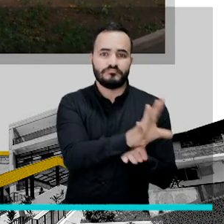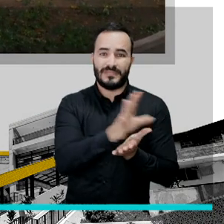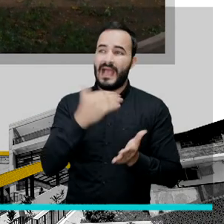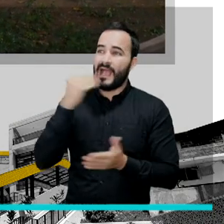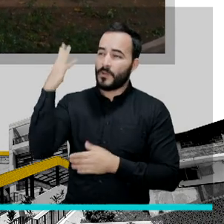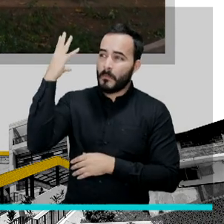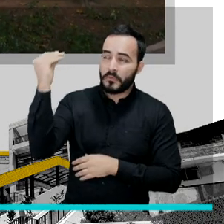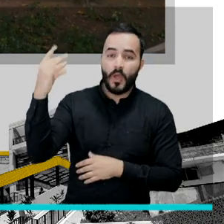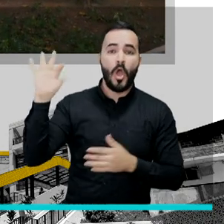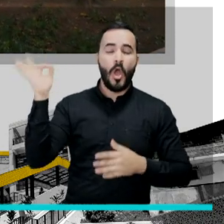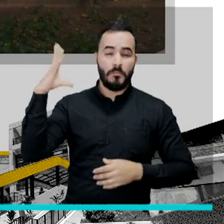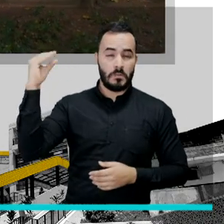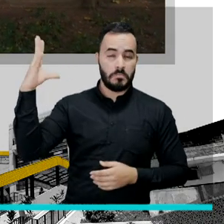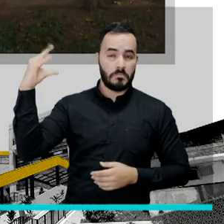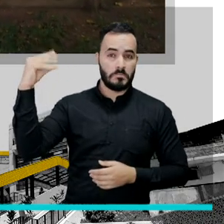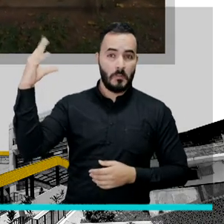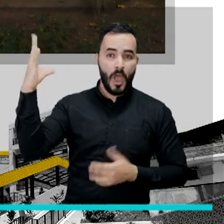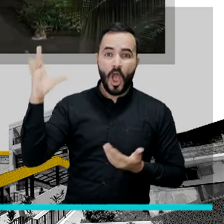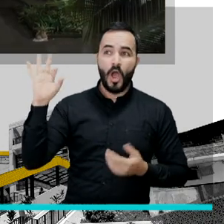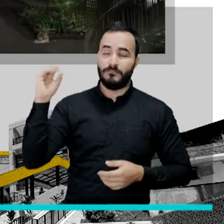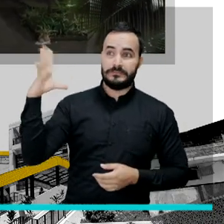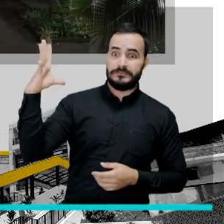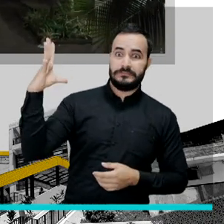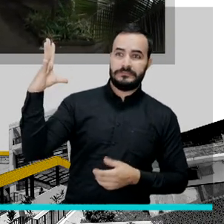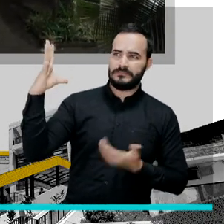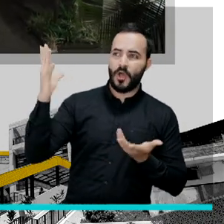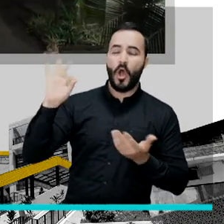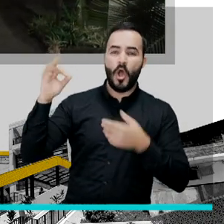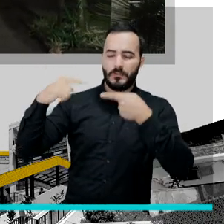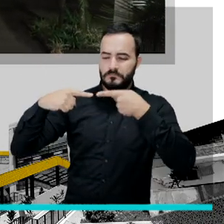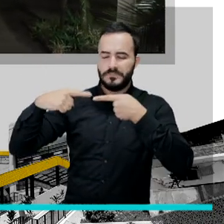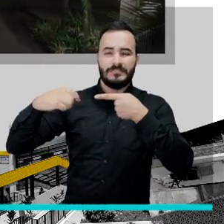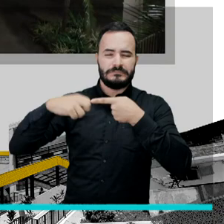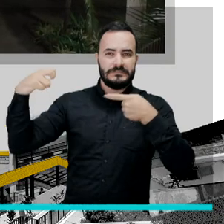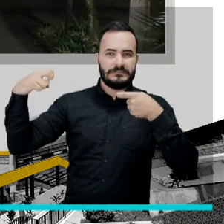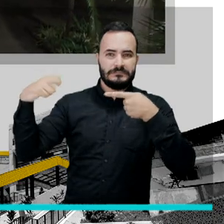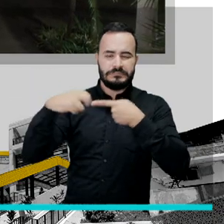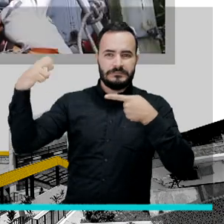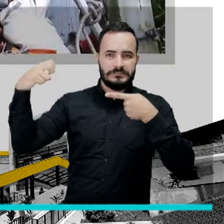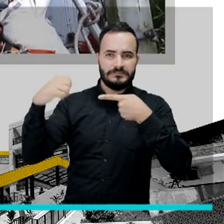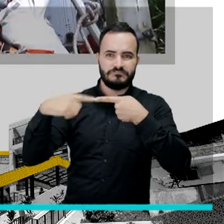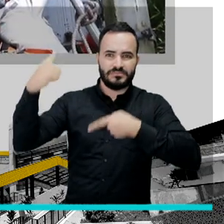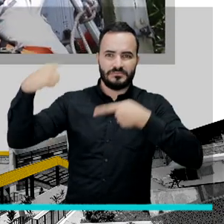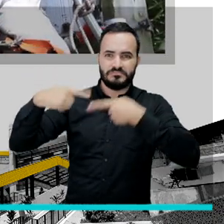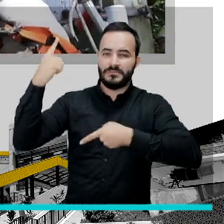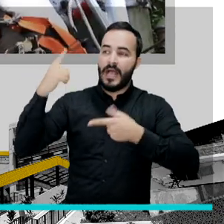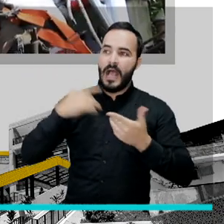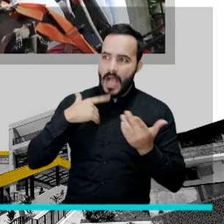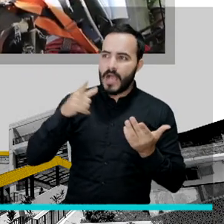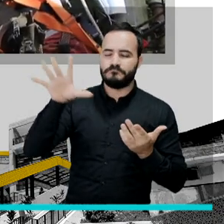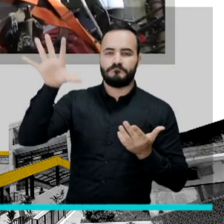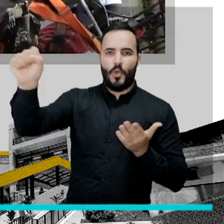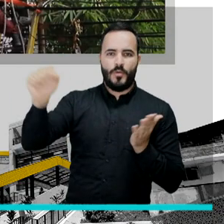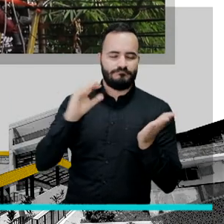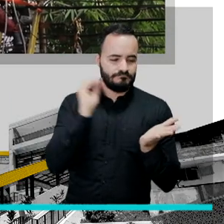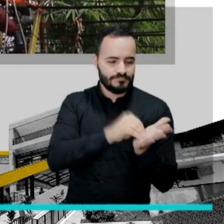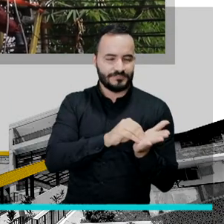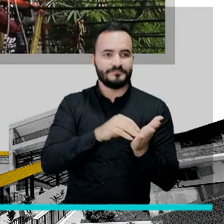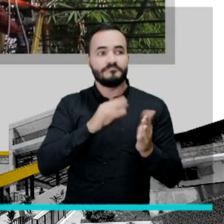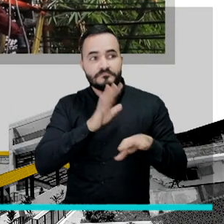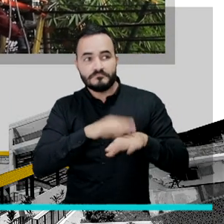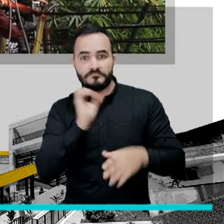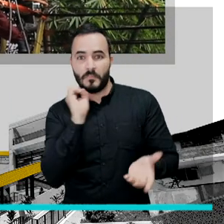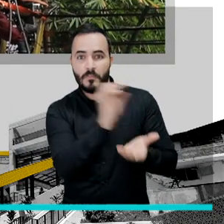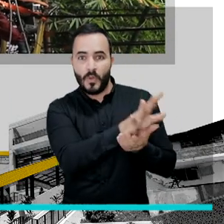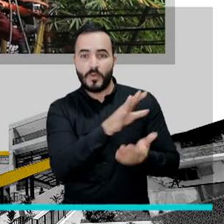apagadas, están intermitentes o si están prendidas o si hay un cable chispeando, puede reportar esos problemas a través